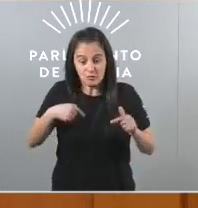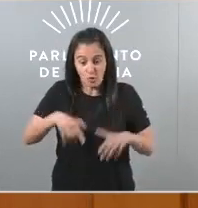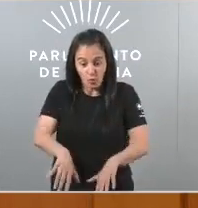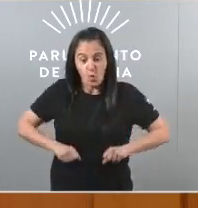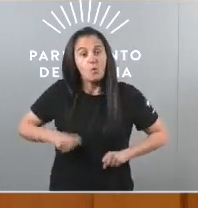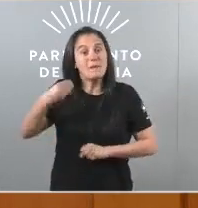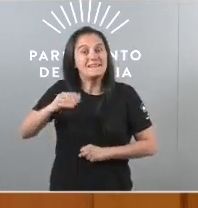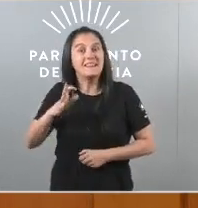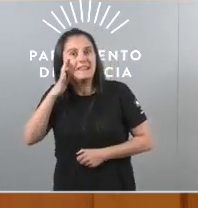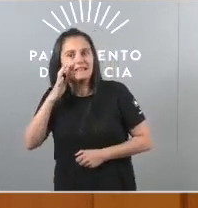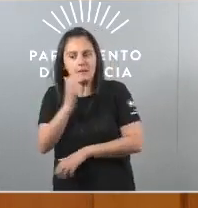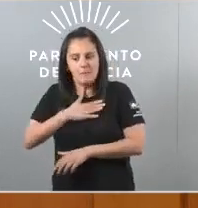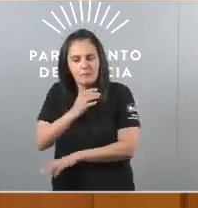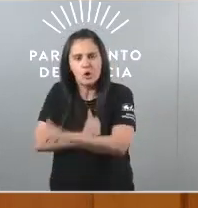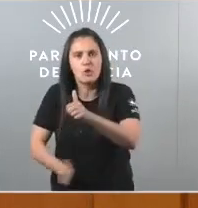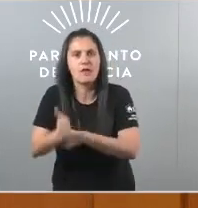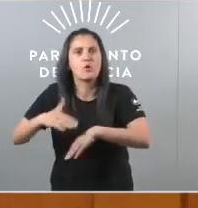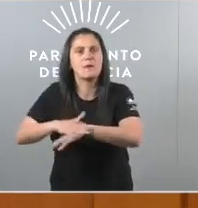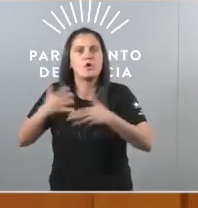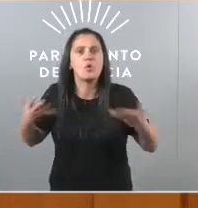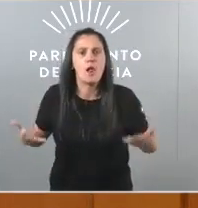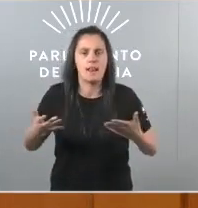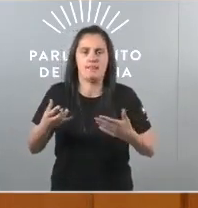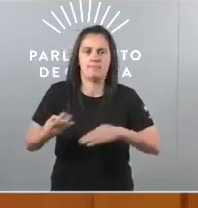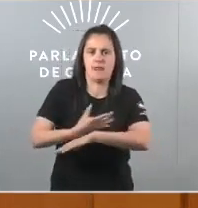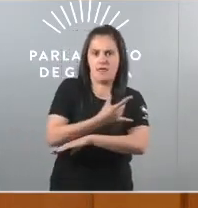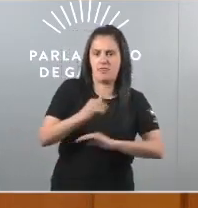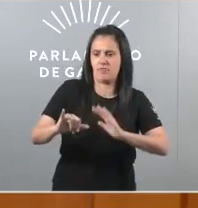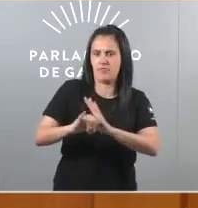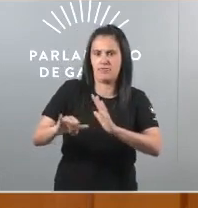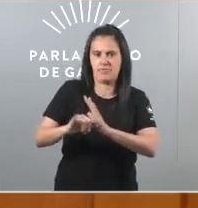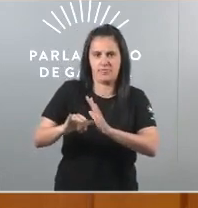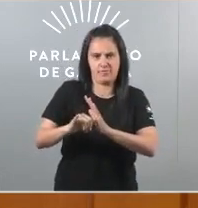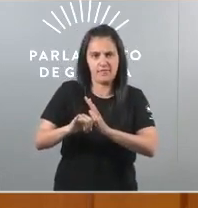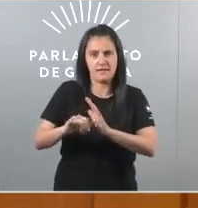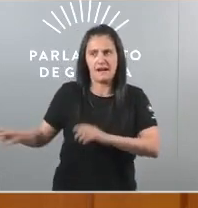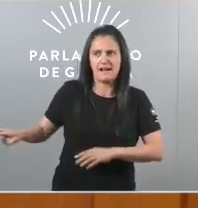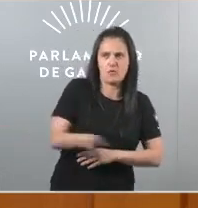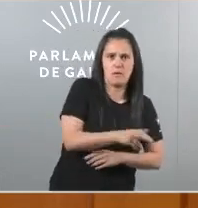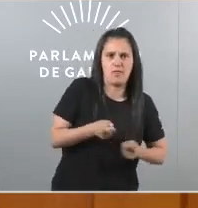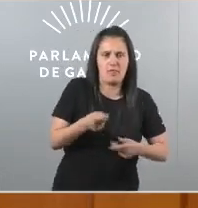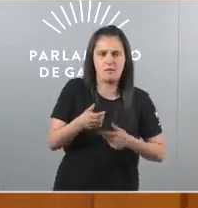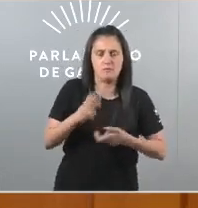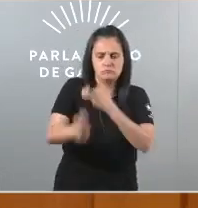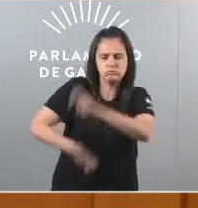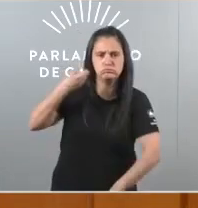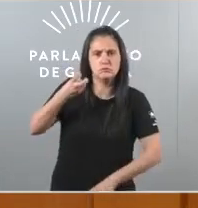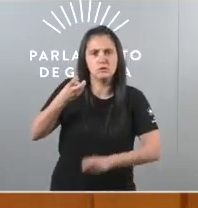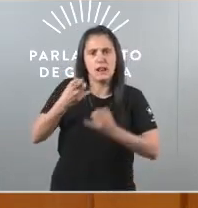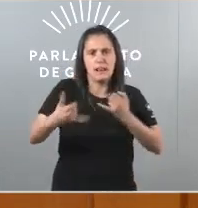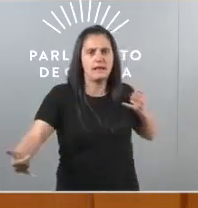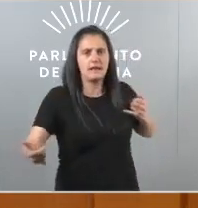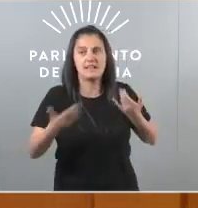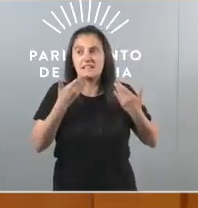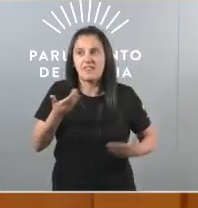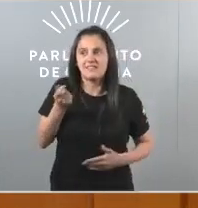como prioridade de goberno un tren de proximidade que se recuperen e se modernicen as líñas con tarifas